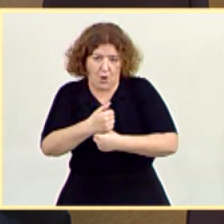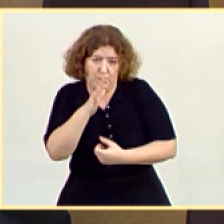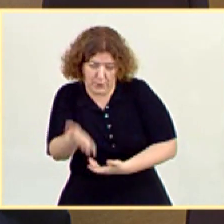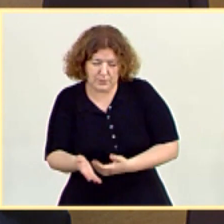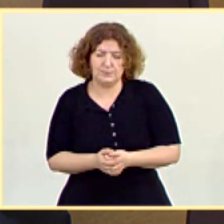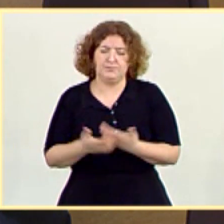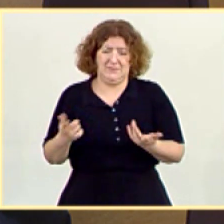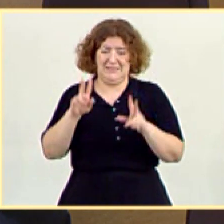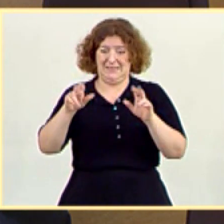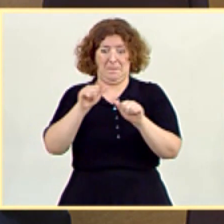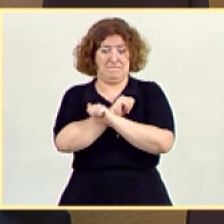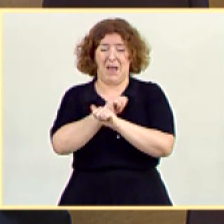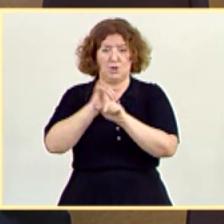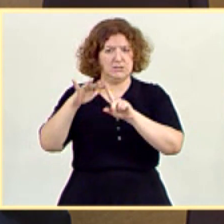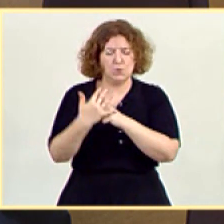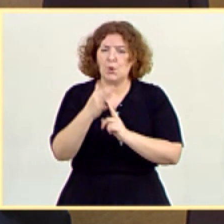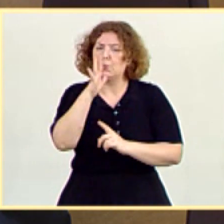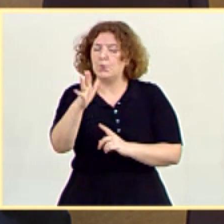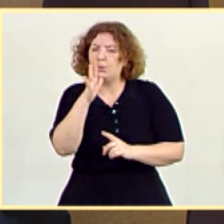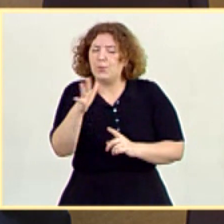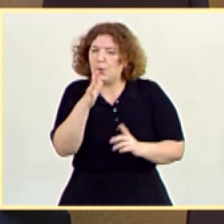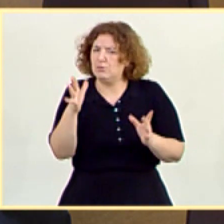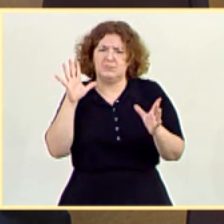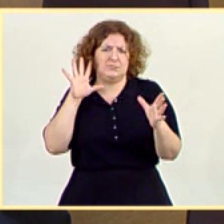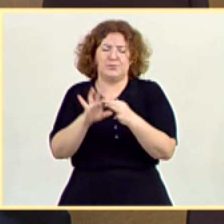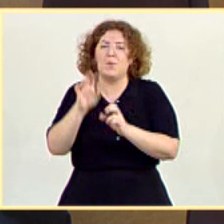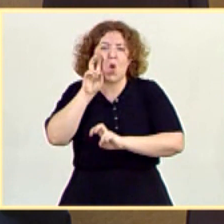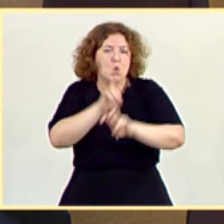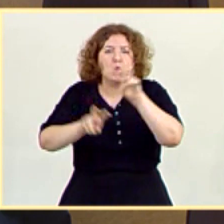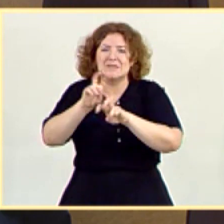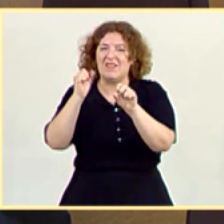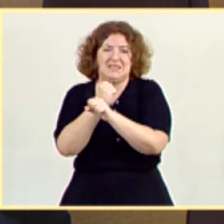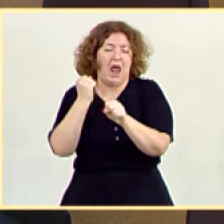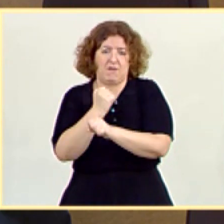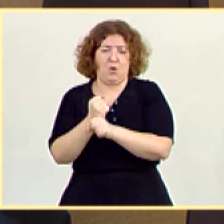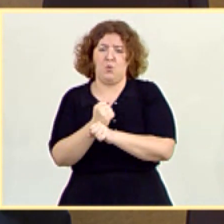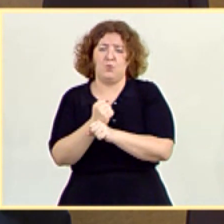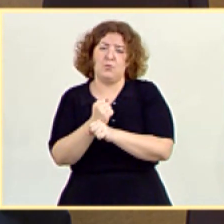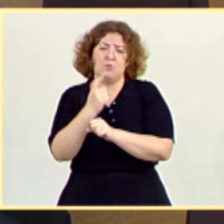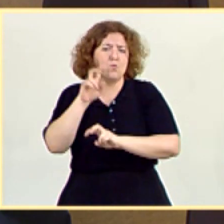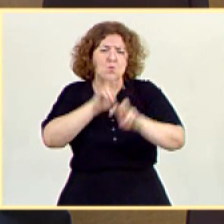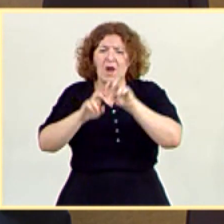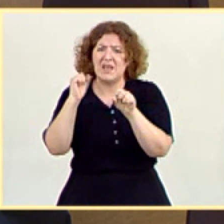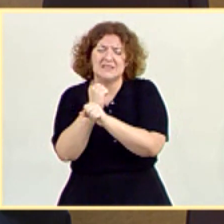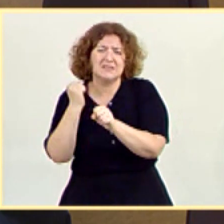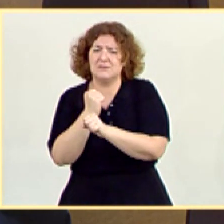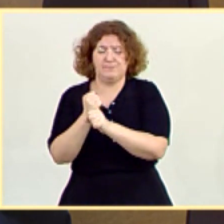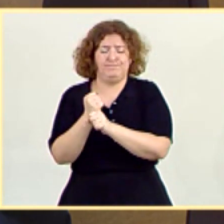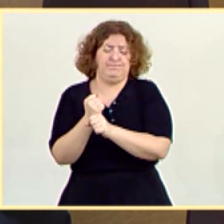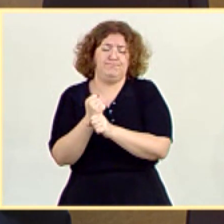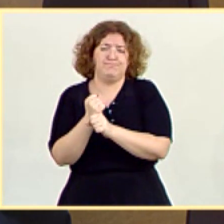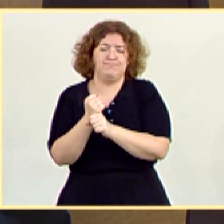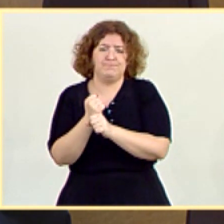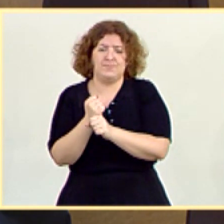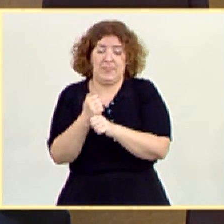paro, y usted lo sabe, va asociada inevitablemente a una búsqueda activa de ocupación. Una búsqueda activa de ocupación que de ningún modo